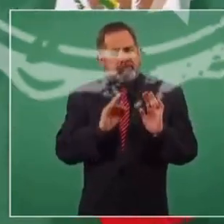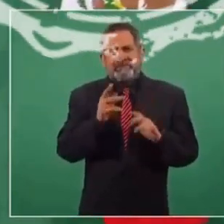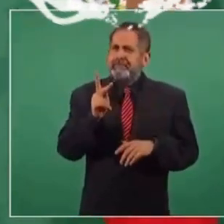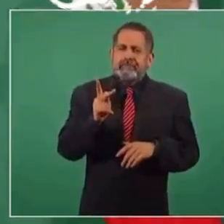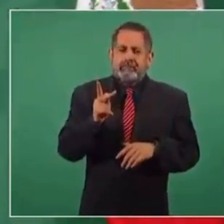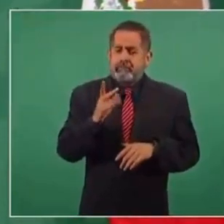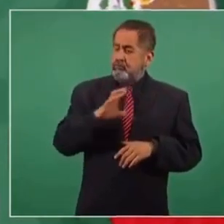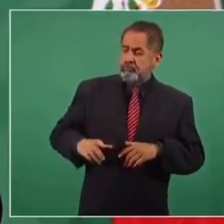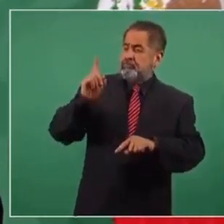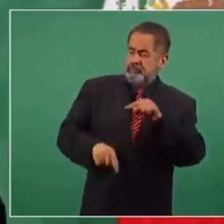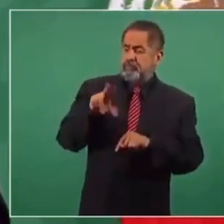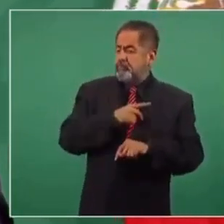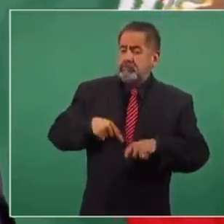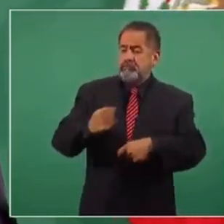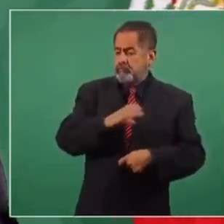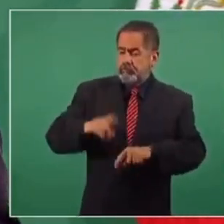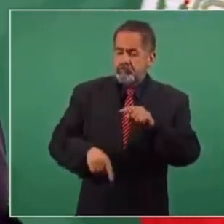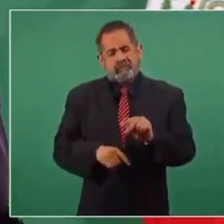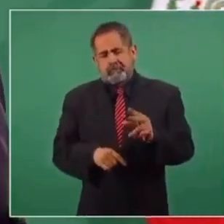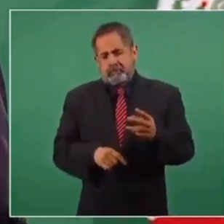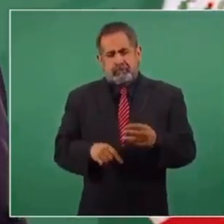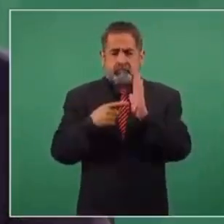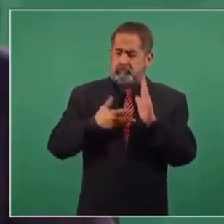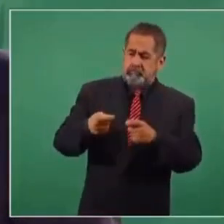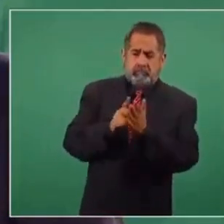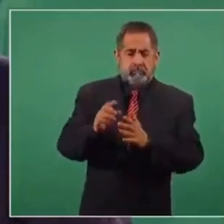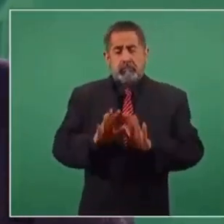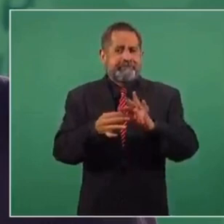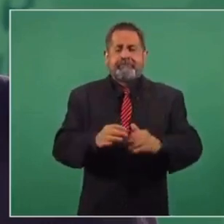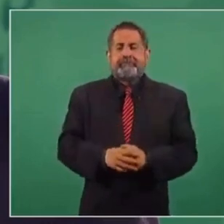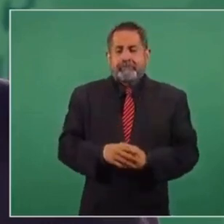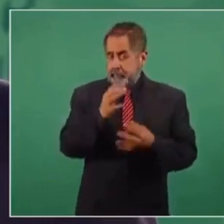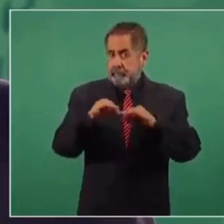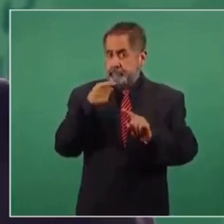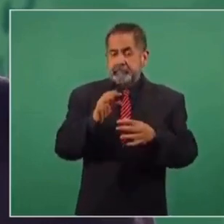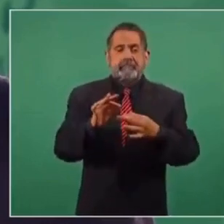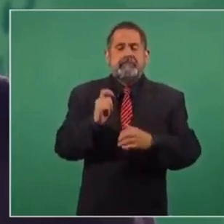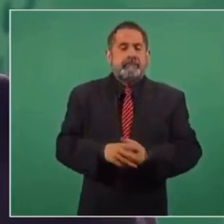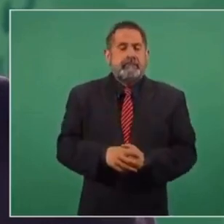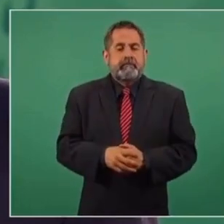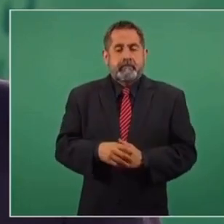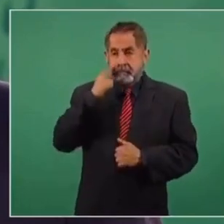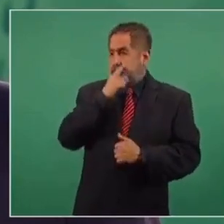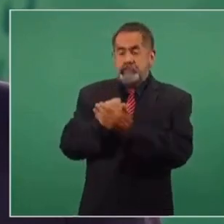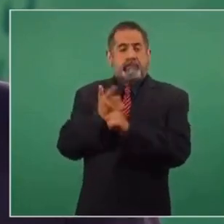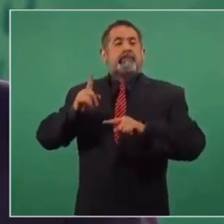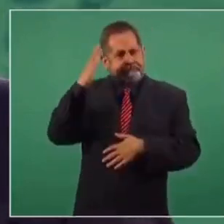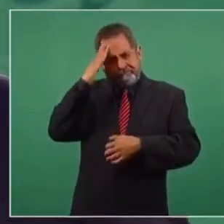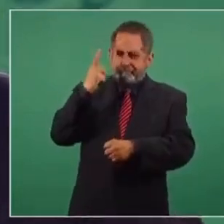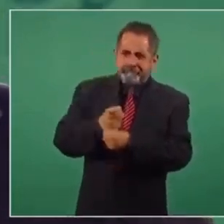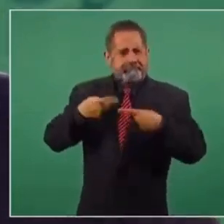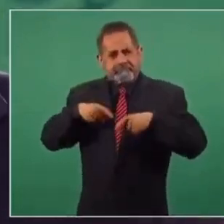Pero no quitarles el derecho de participar. Además, si vamos al fondo, es lo que importa. En democracia manda el pueblo,